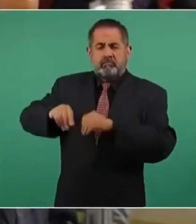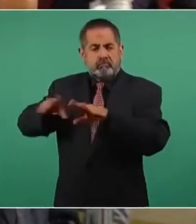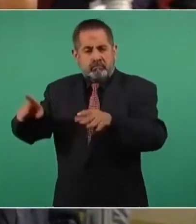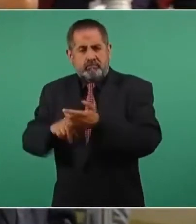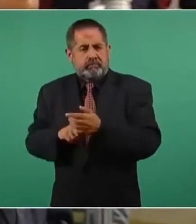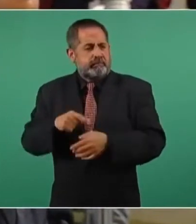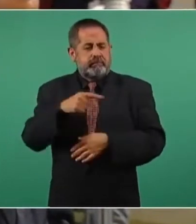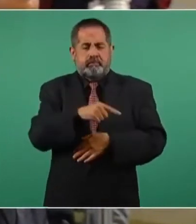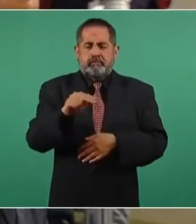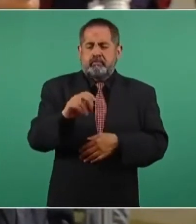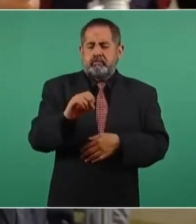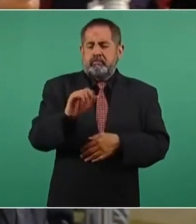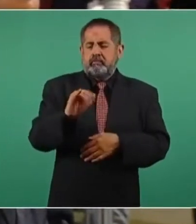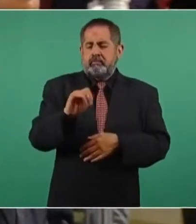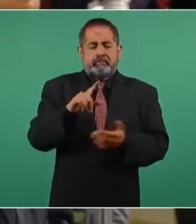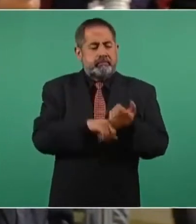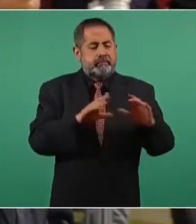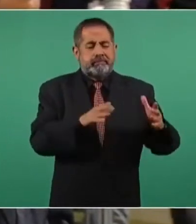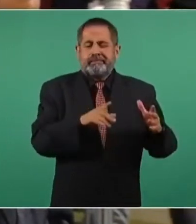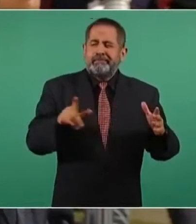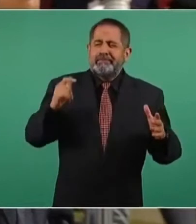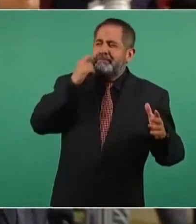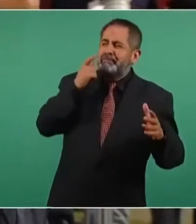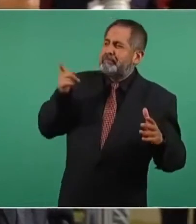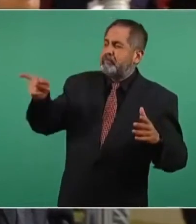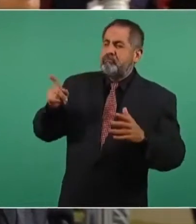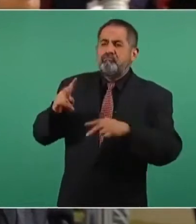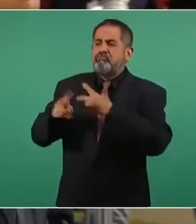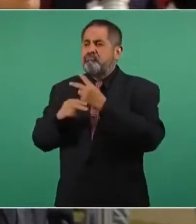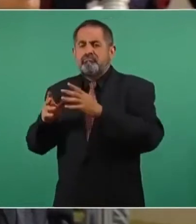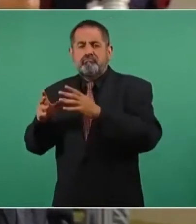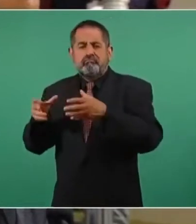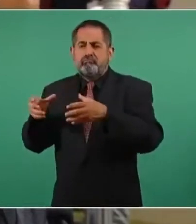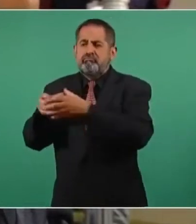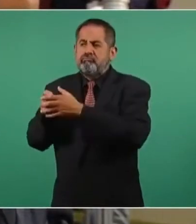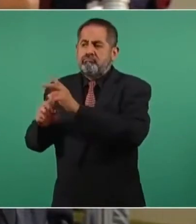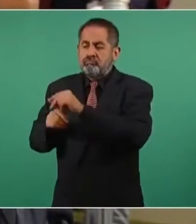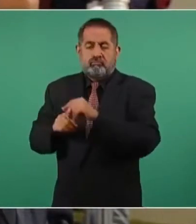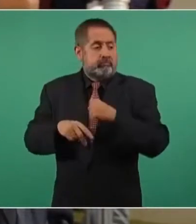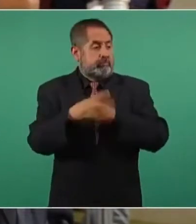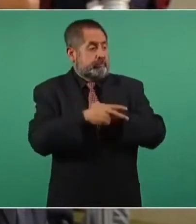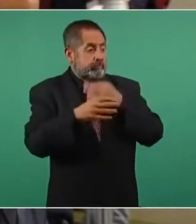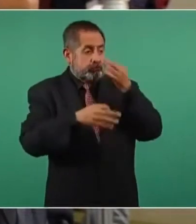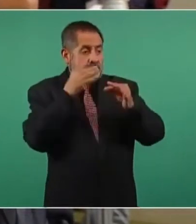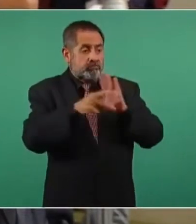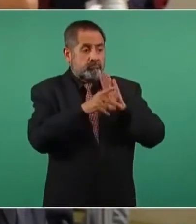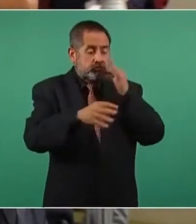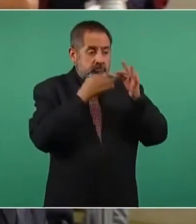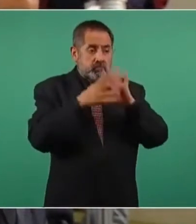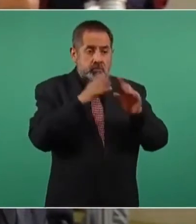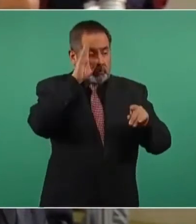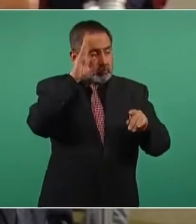neoliberales minimizaron su participación para que no le hicieran sombra a la televisión y a la radio comercial